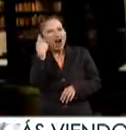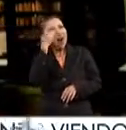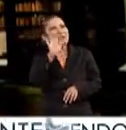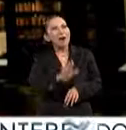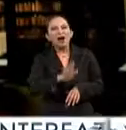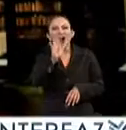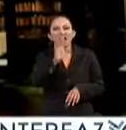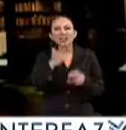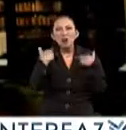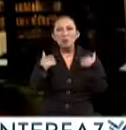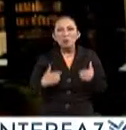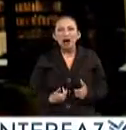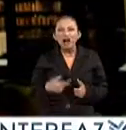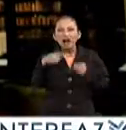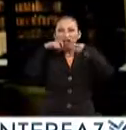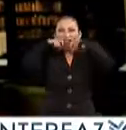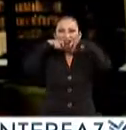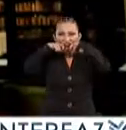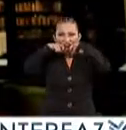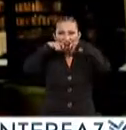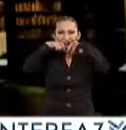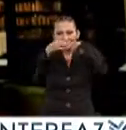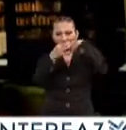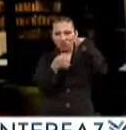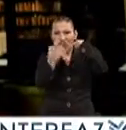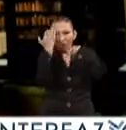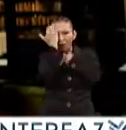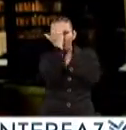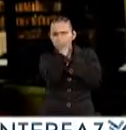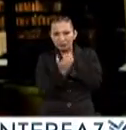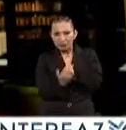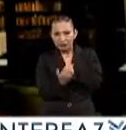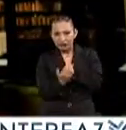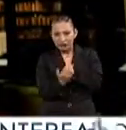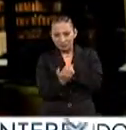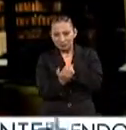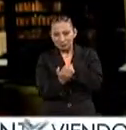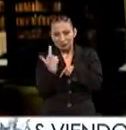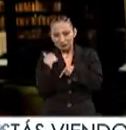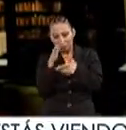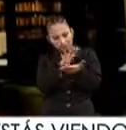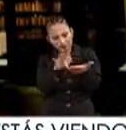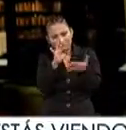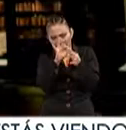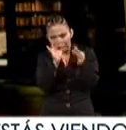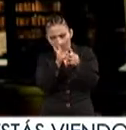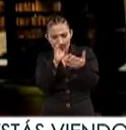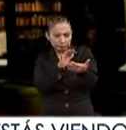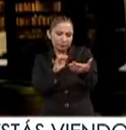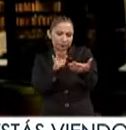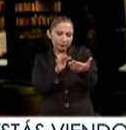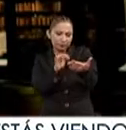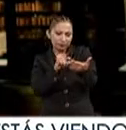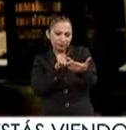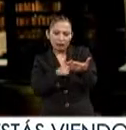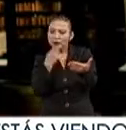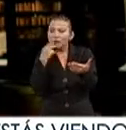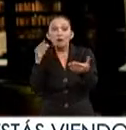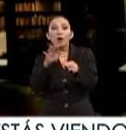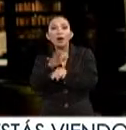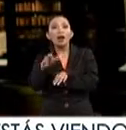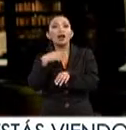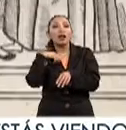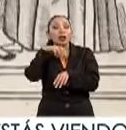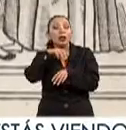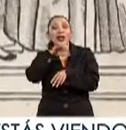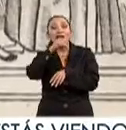de un humano con unos dientes muy afilados y horribles. Cuando lees las descripciones te das cuenta que ellos están hablando de